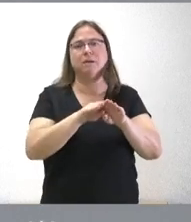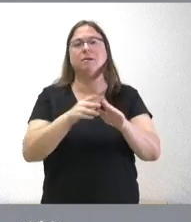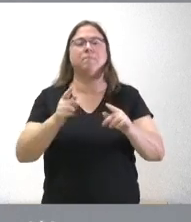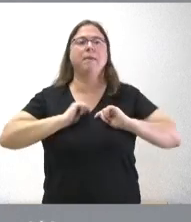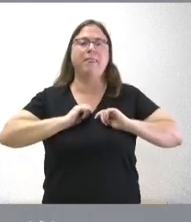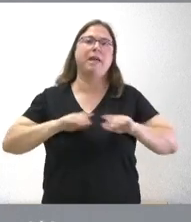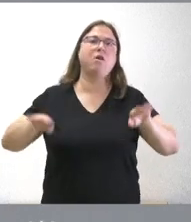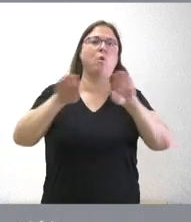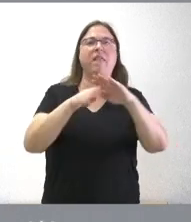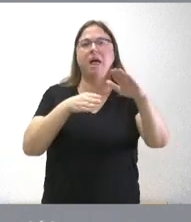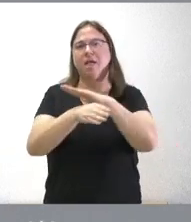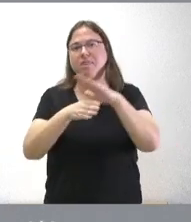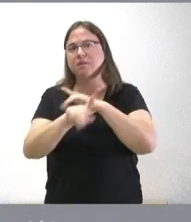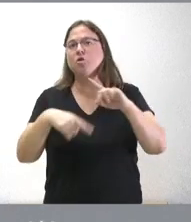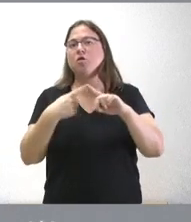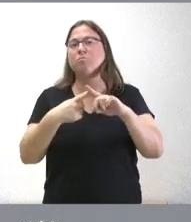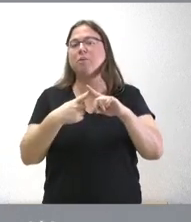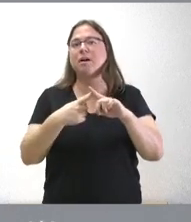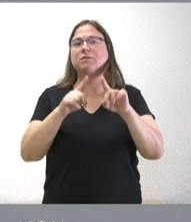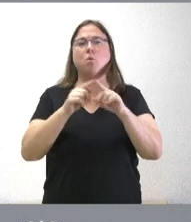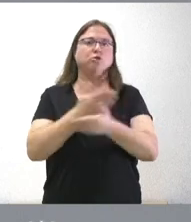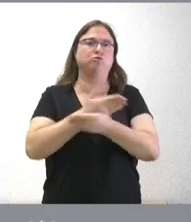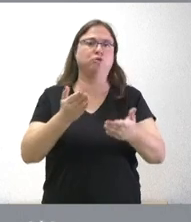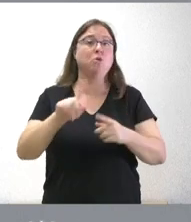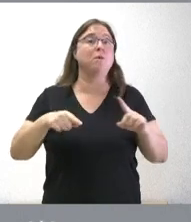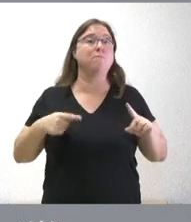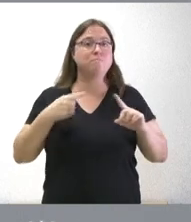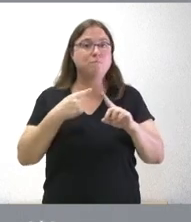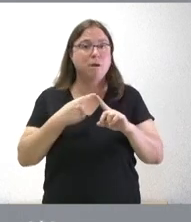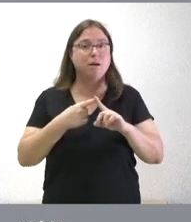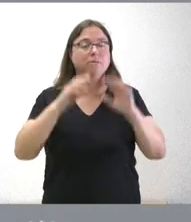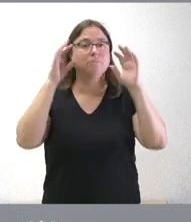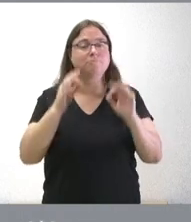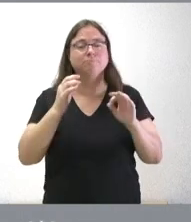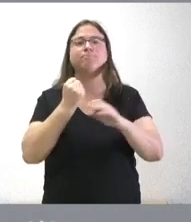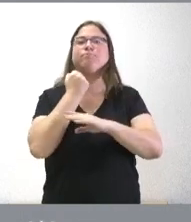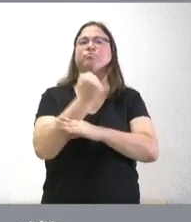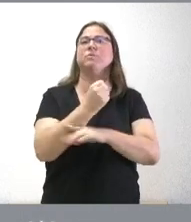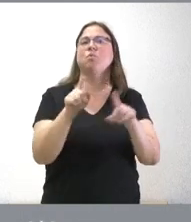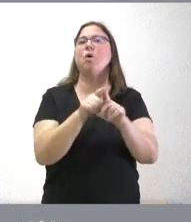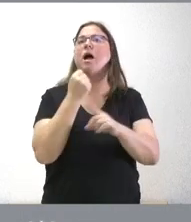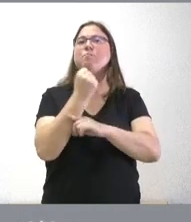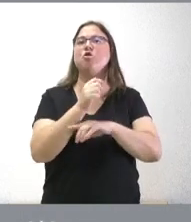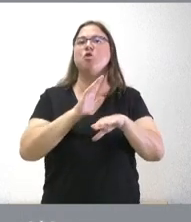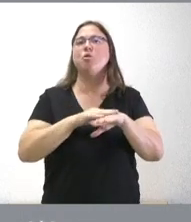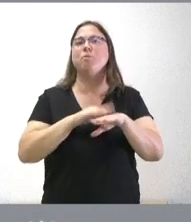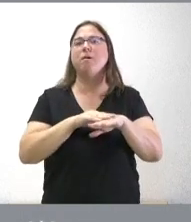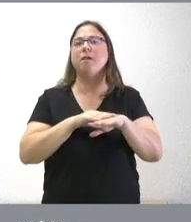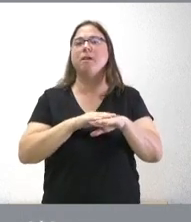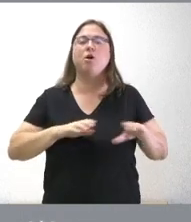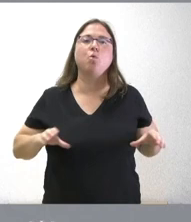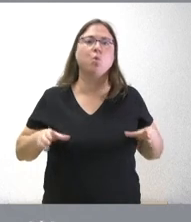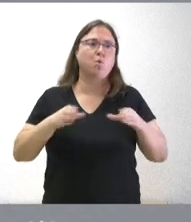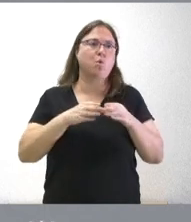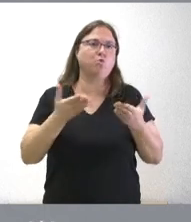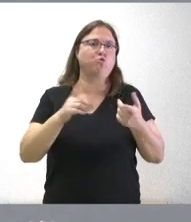la igualdad de acceso y que se dirija en igualdad y concesión a todos los ciudadanos y también pues hemos venido reforzando los apoyos que damos al conjunto